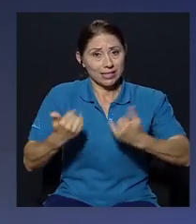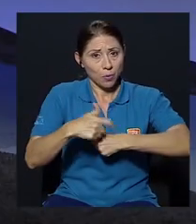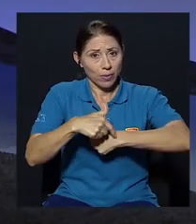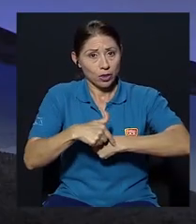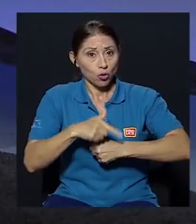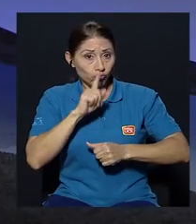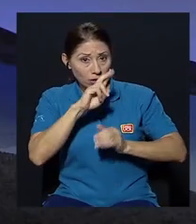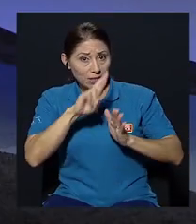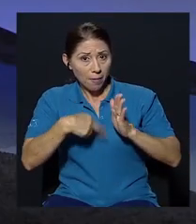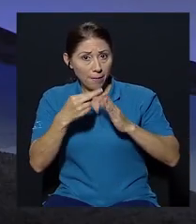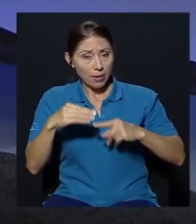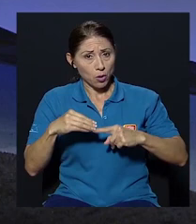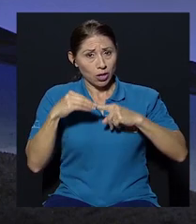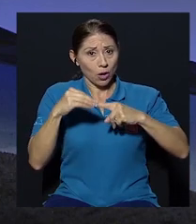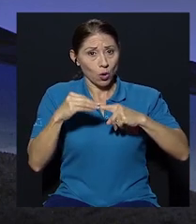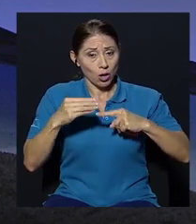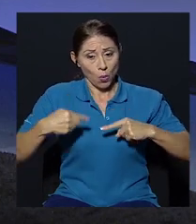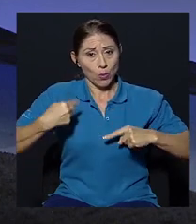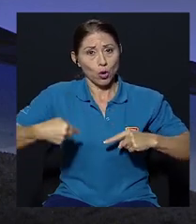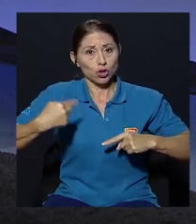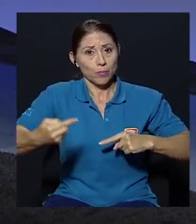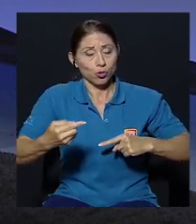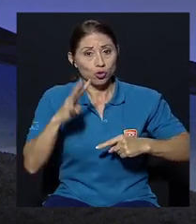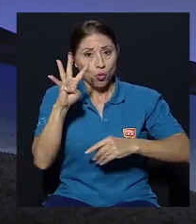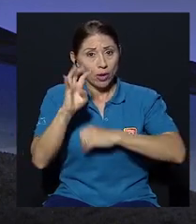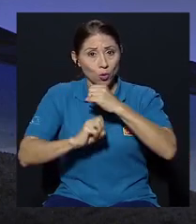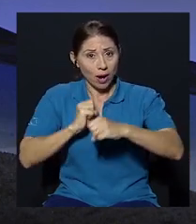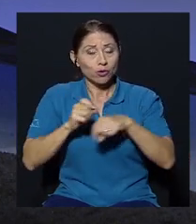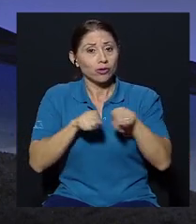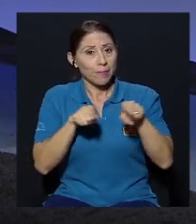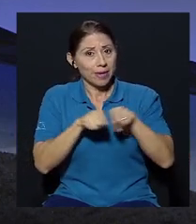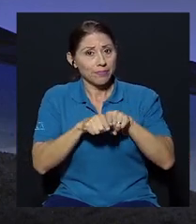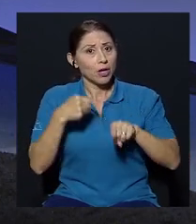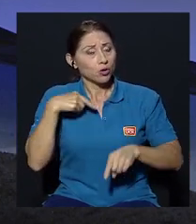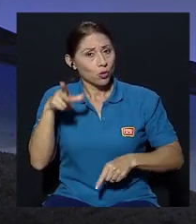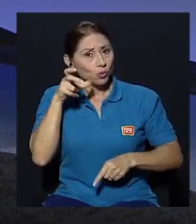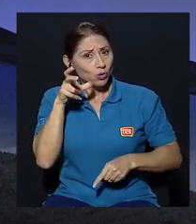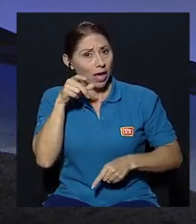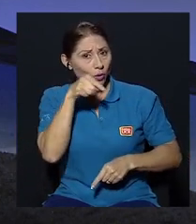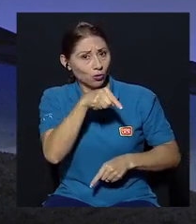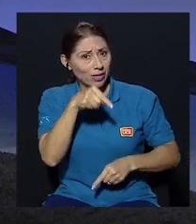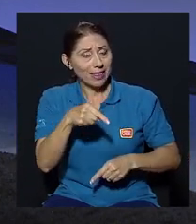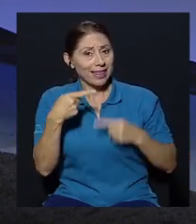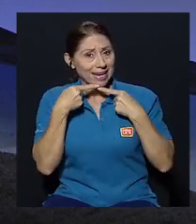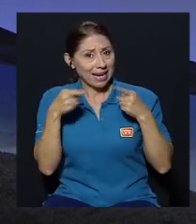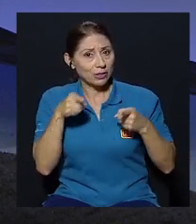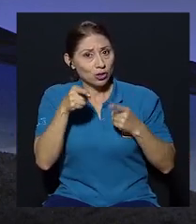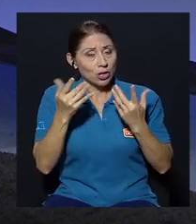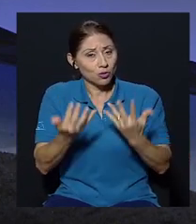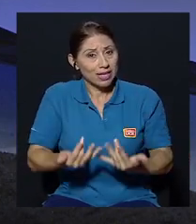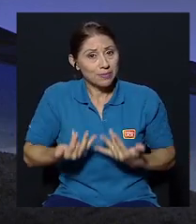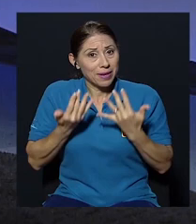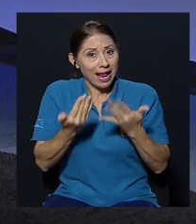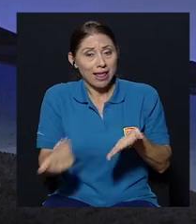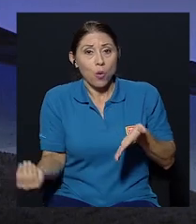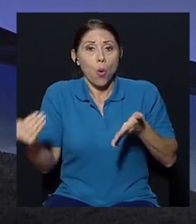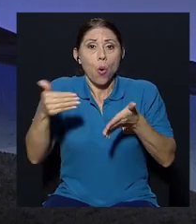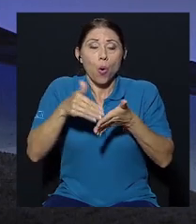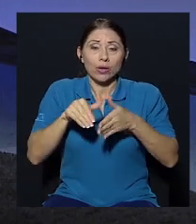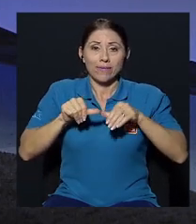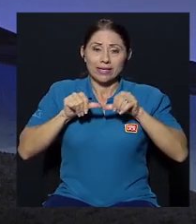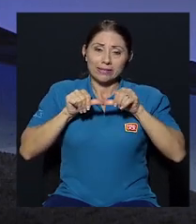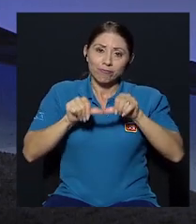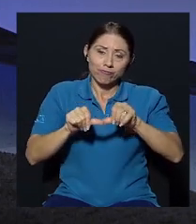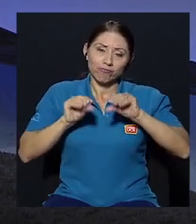Don Otón va a tener ese papel protagónico también en estos próximos cuatro años porque le he escuchado declaraciones de que usted esperaba regresar a la